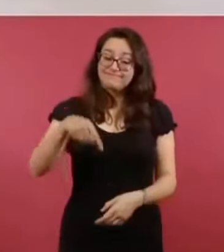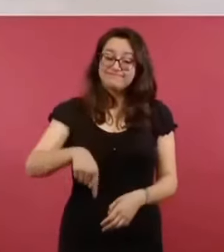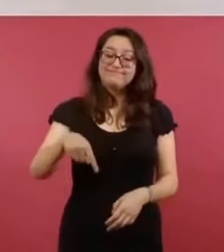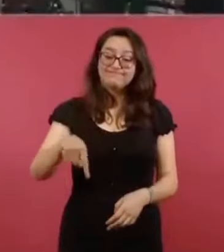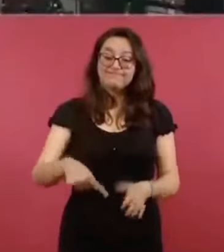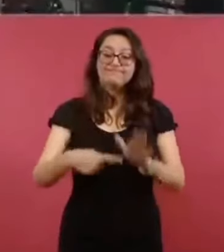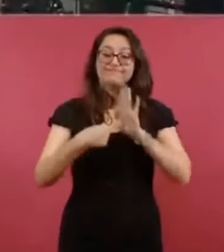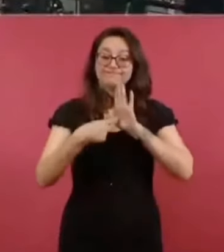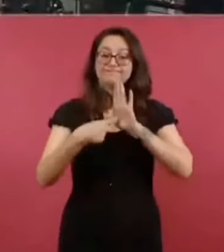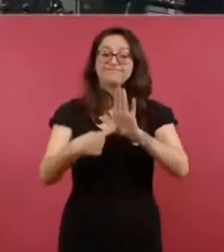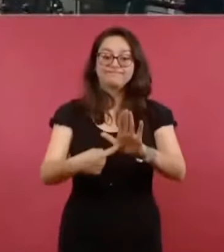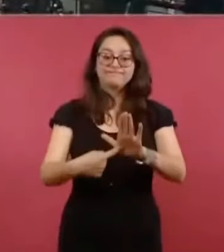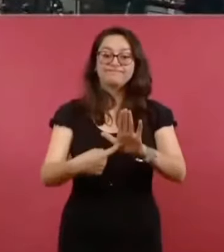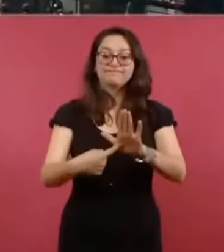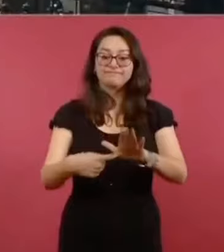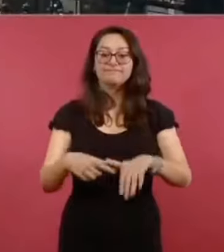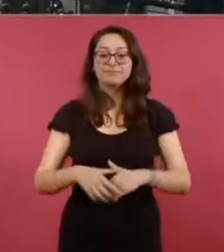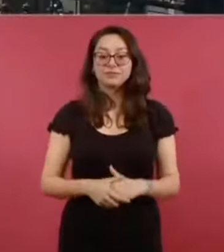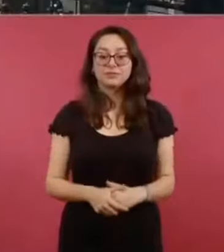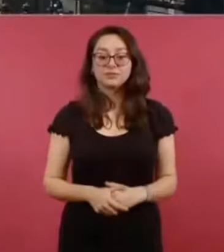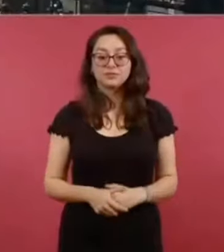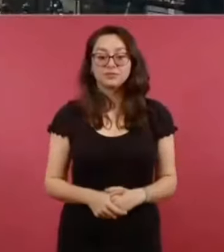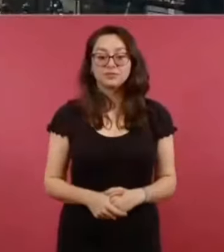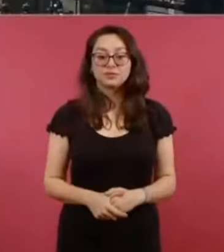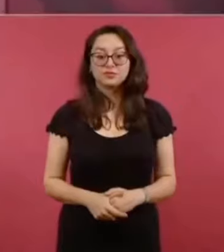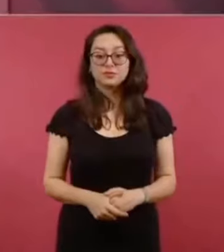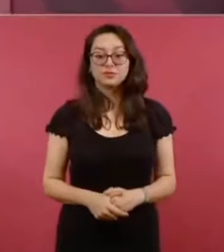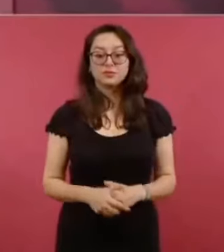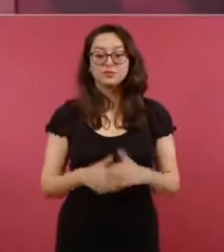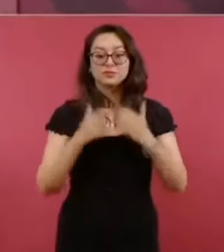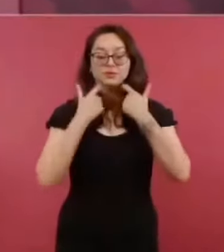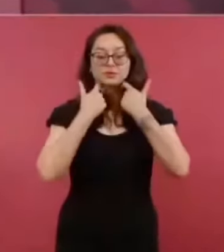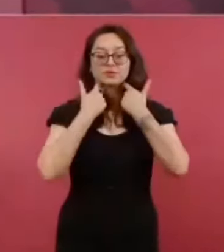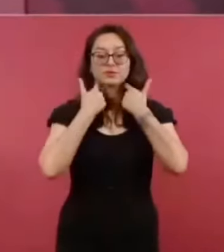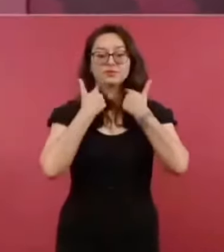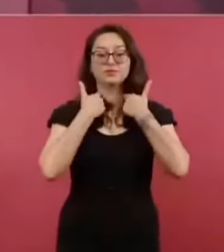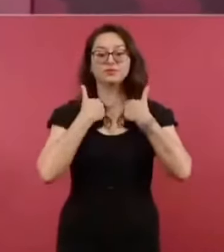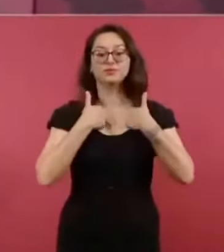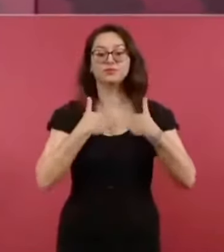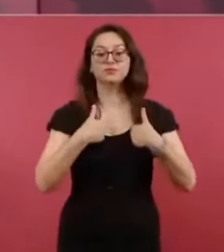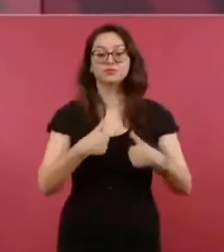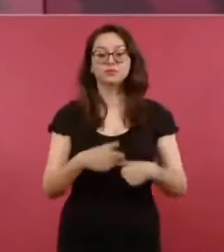porque sale el acuerdo este de que todos